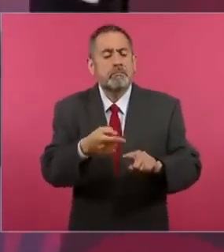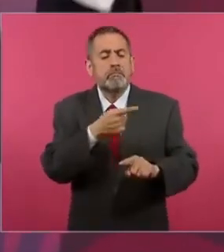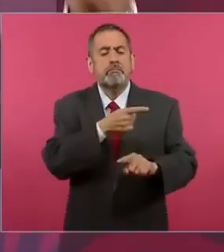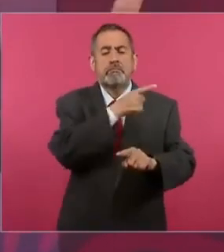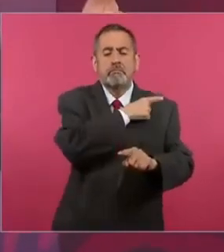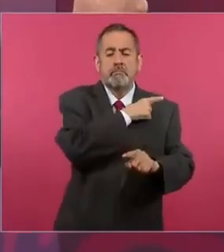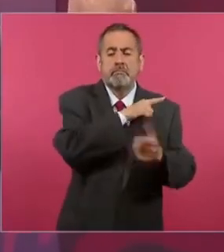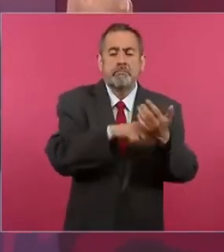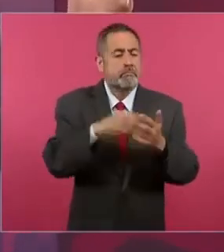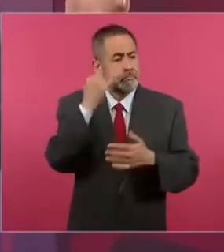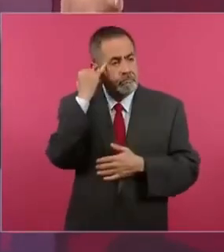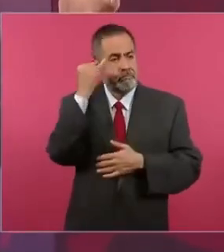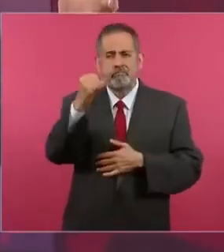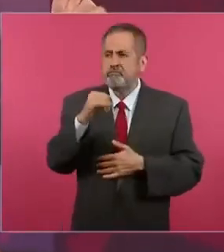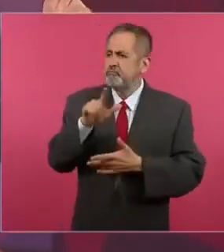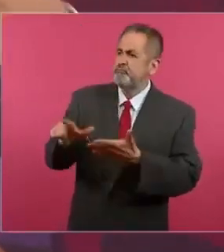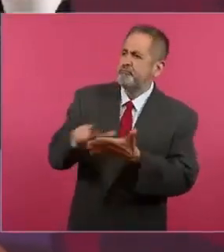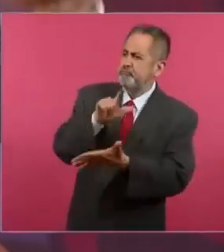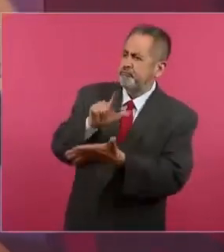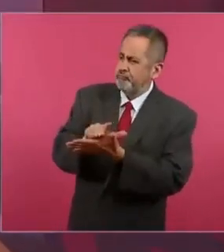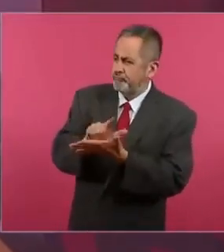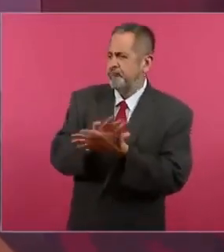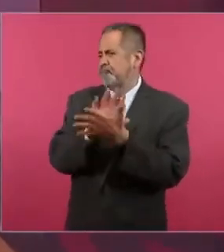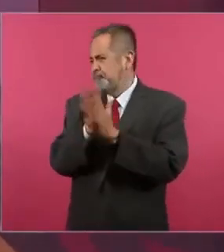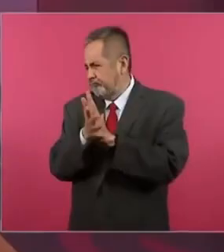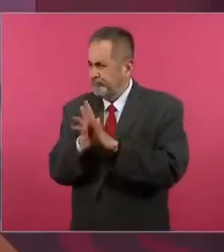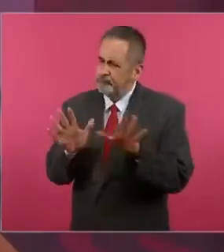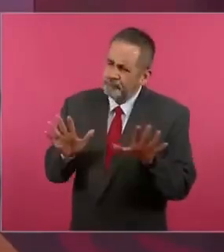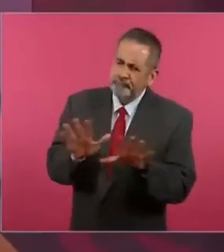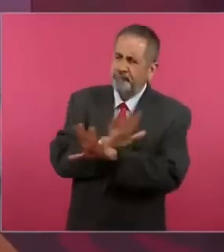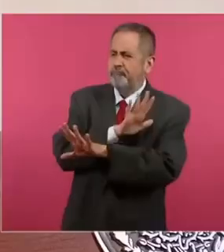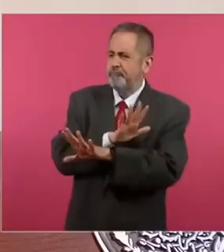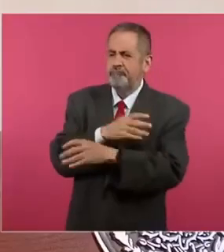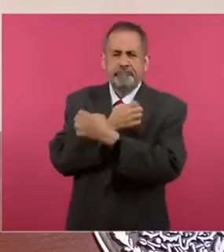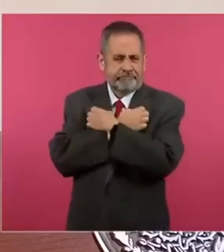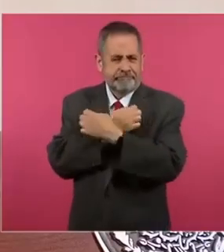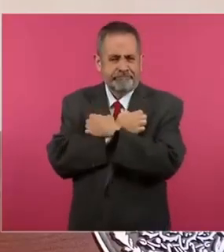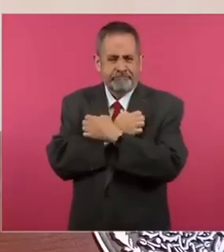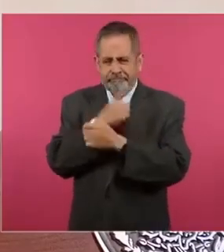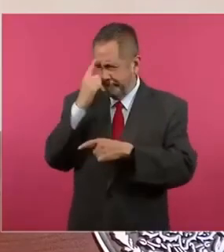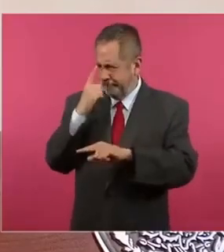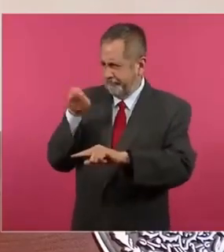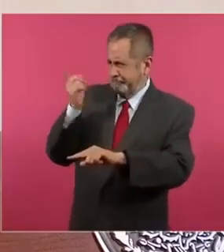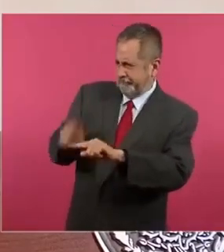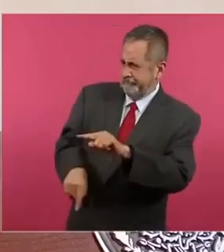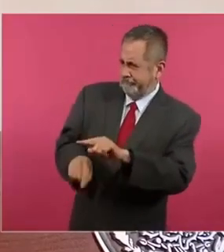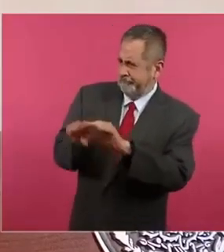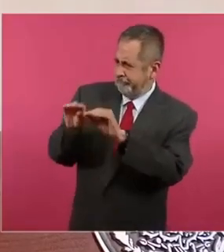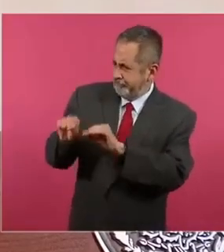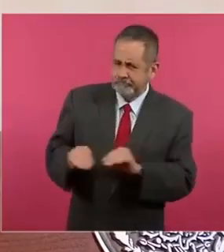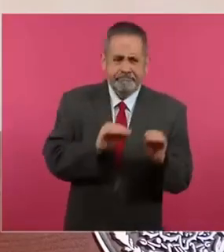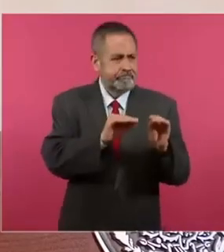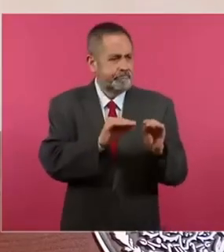reforma educativa para avanzar en la privatización de la educación